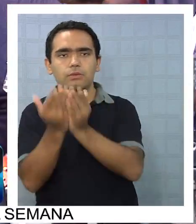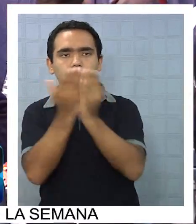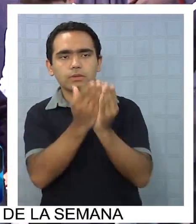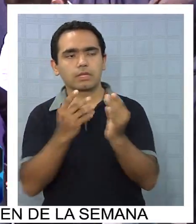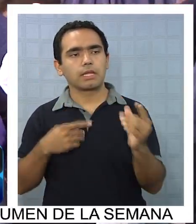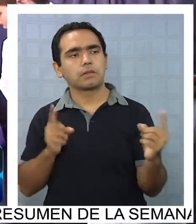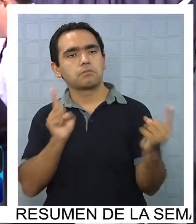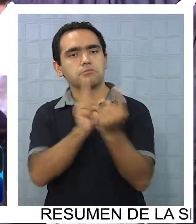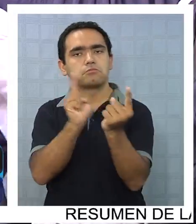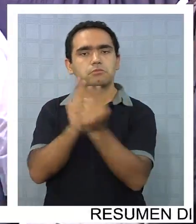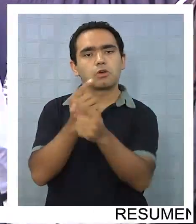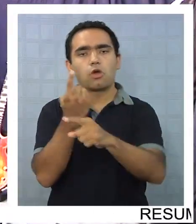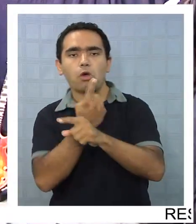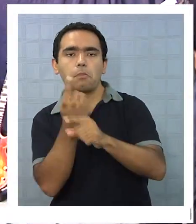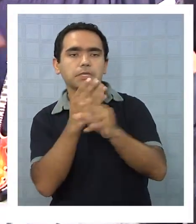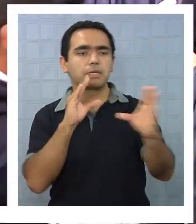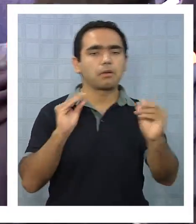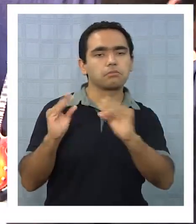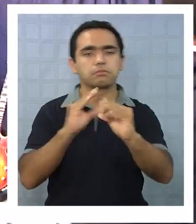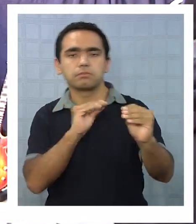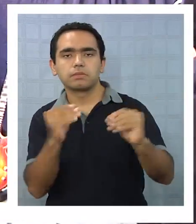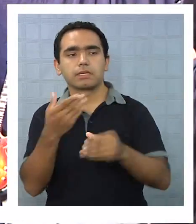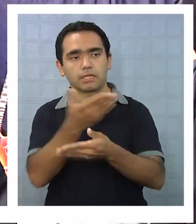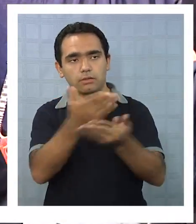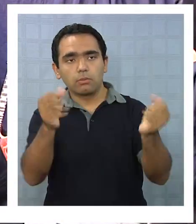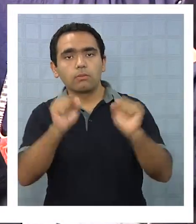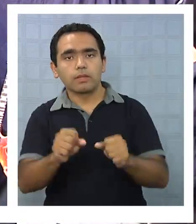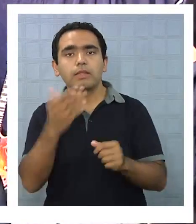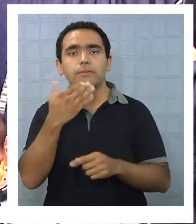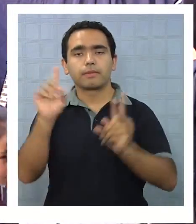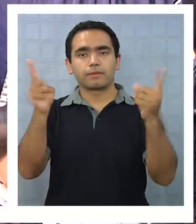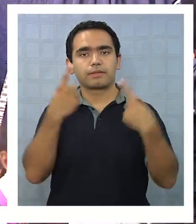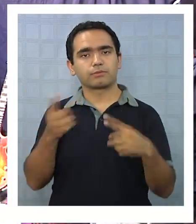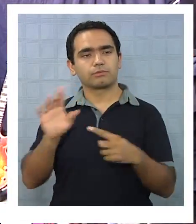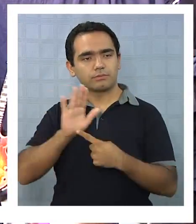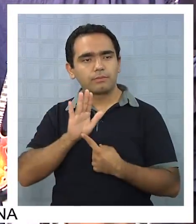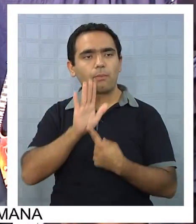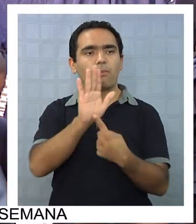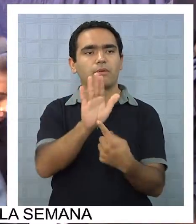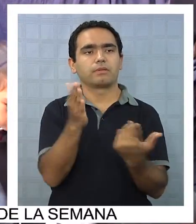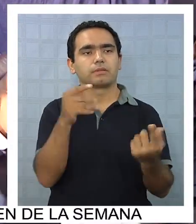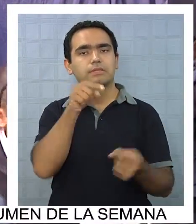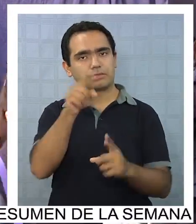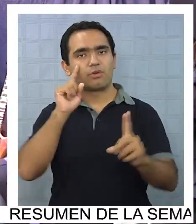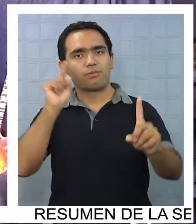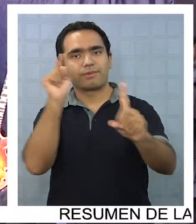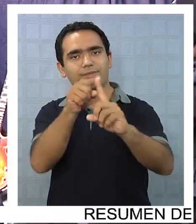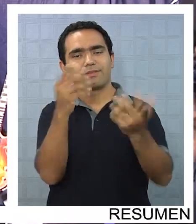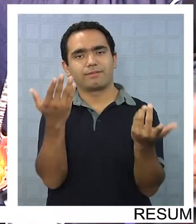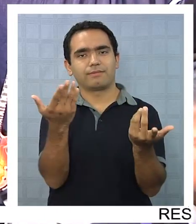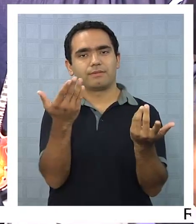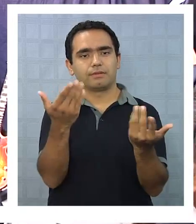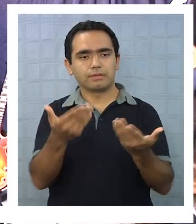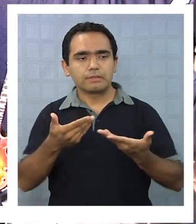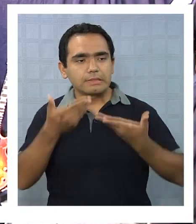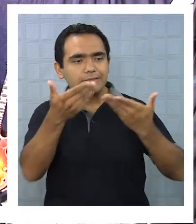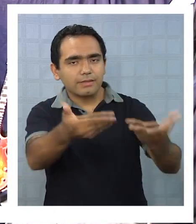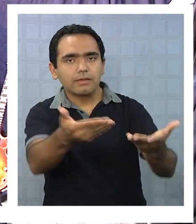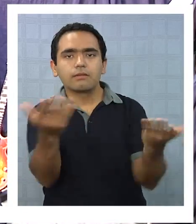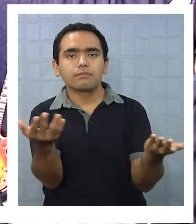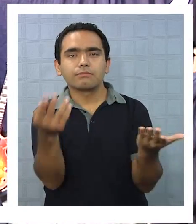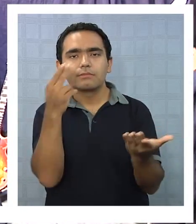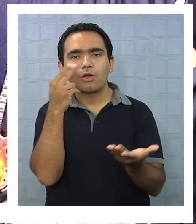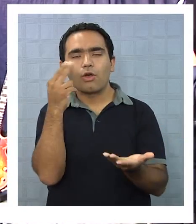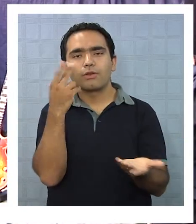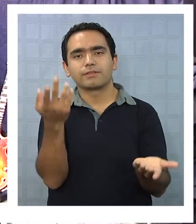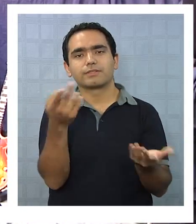sobre la vida y al mismo tiempo también que los chicos puedan escuchar las canciones de estos artistas. El objetivo es eso, entregarles un conocimiento de